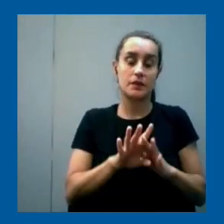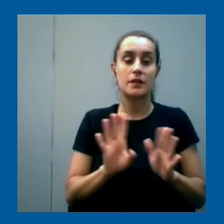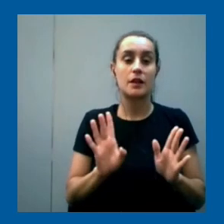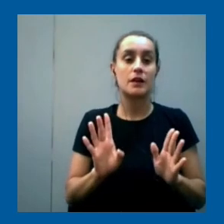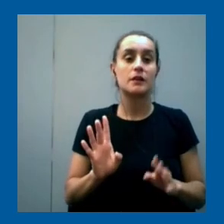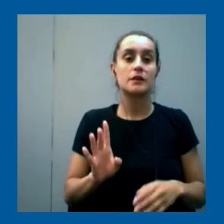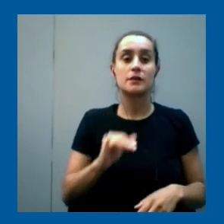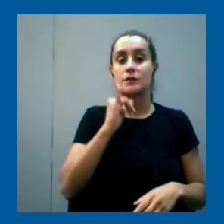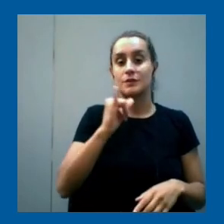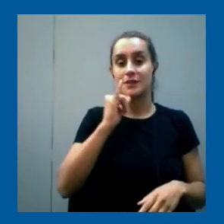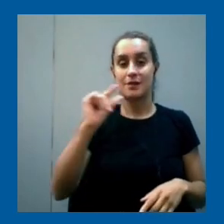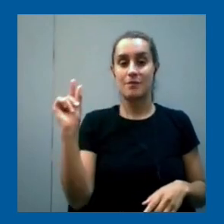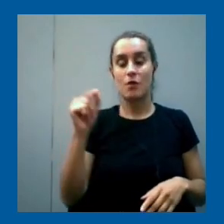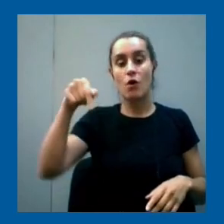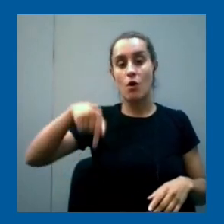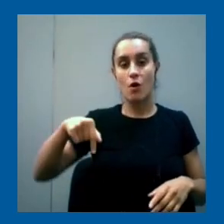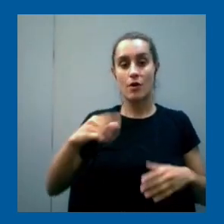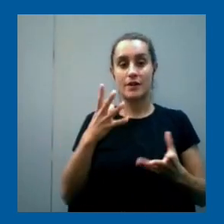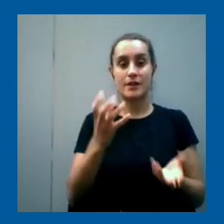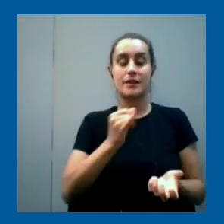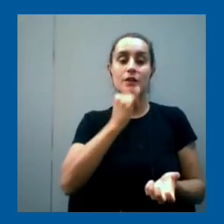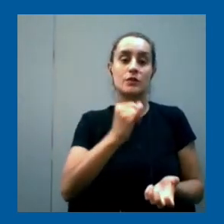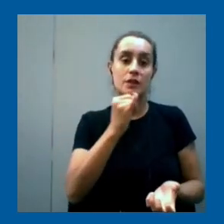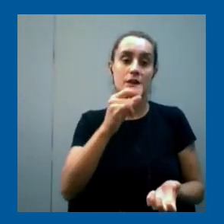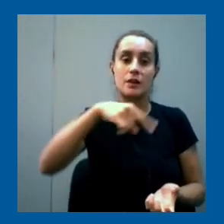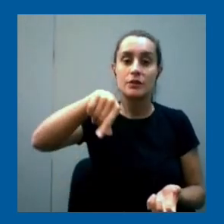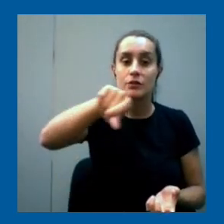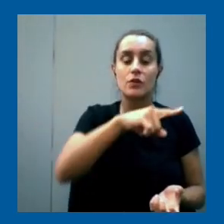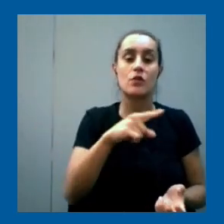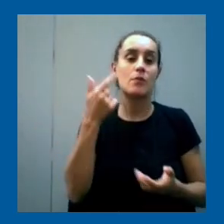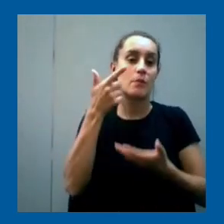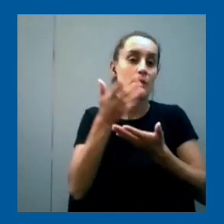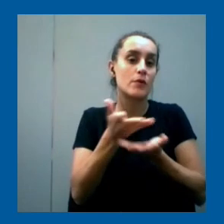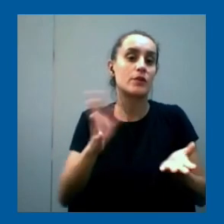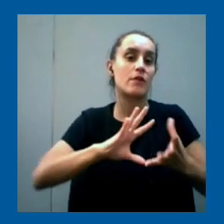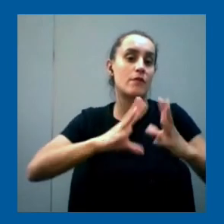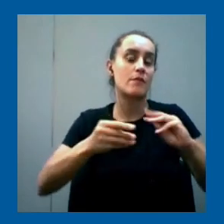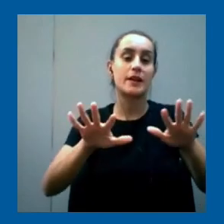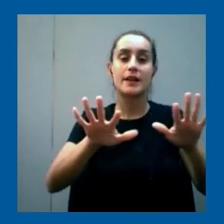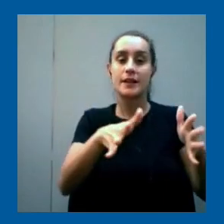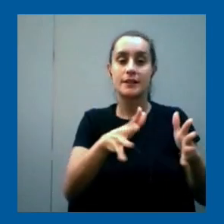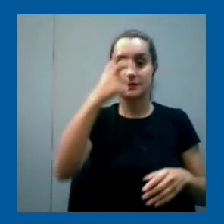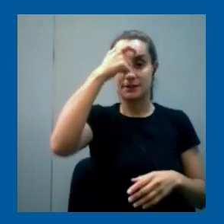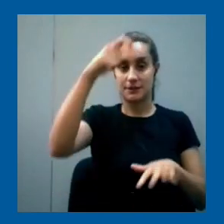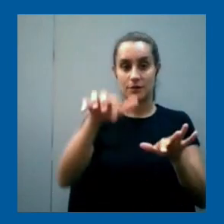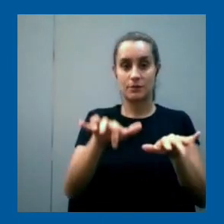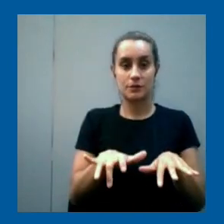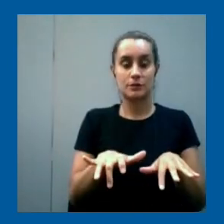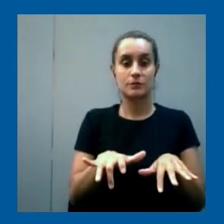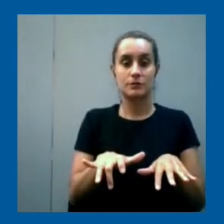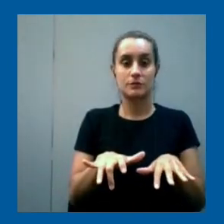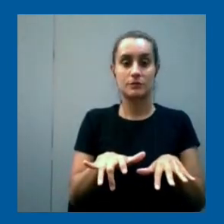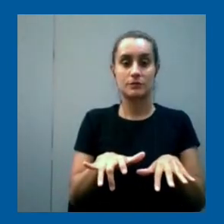lo que les quería comentar sentar un poco las bases de lo que es la ciencia de la computación y